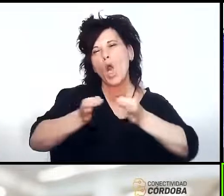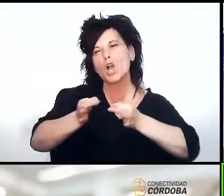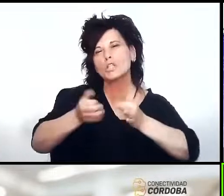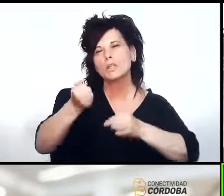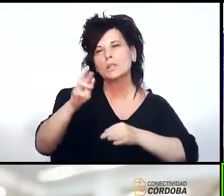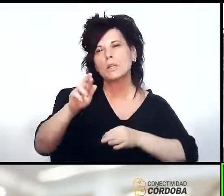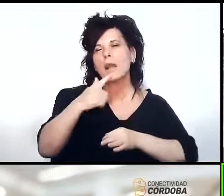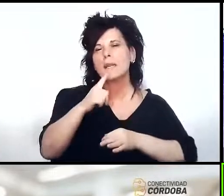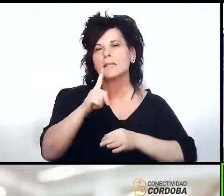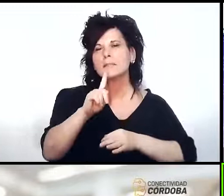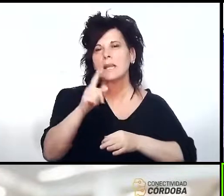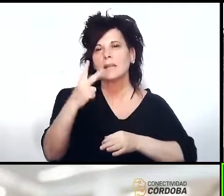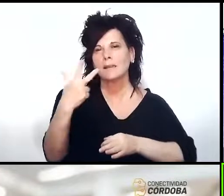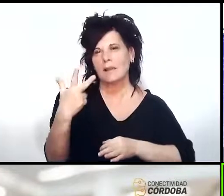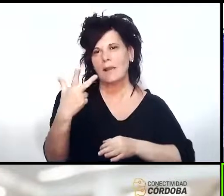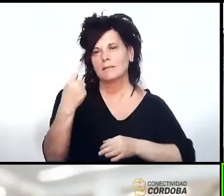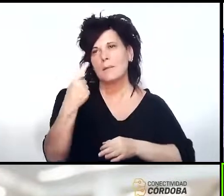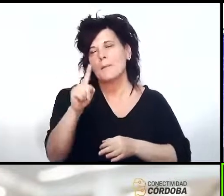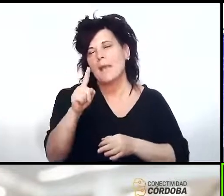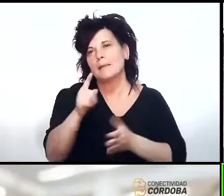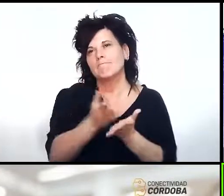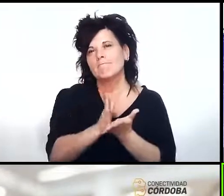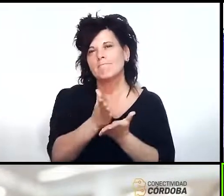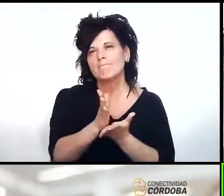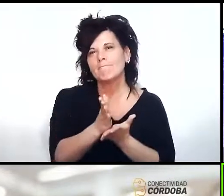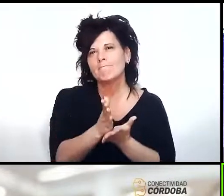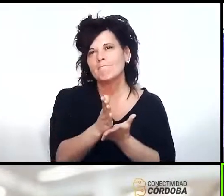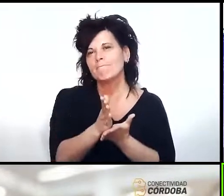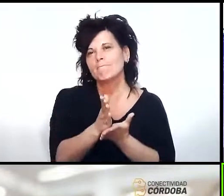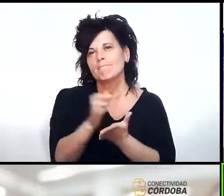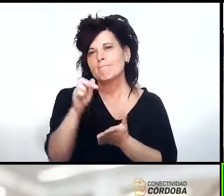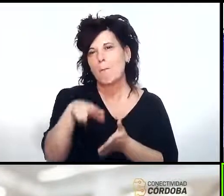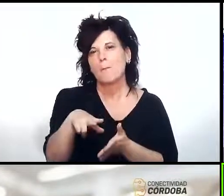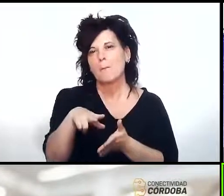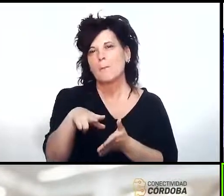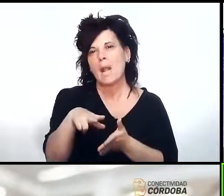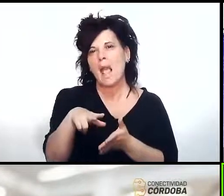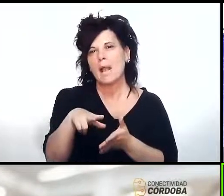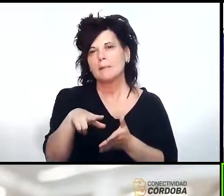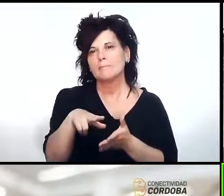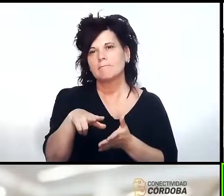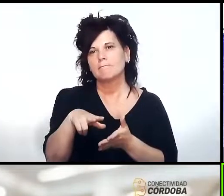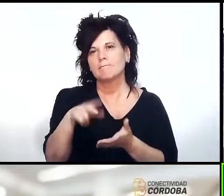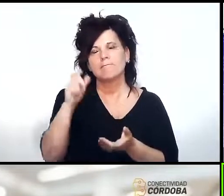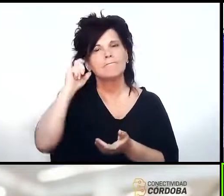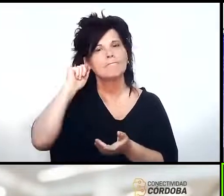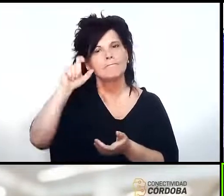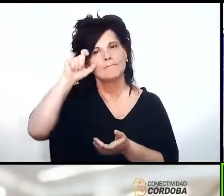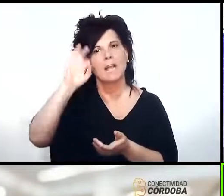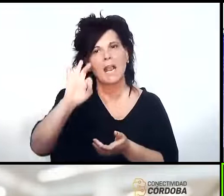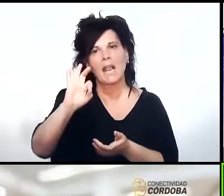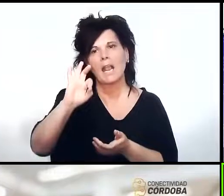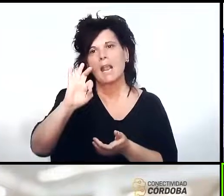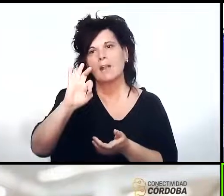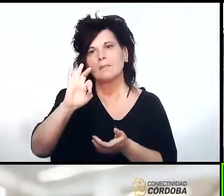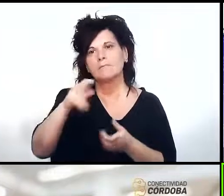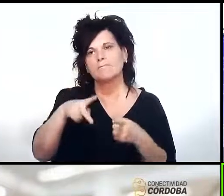2016 pero no se continuó el plan satelital geoestacionario y por eso lo tuvimos que retomar en